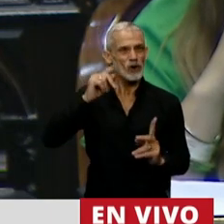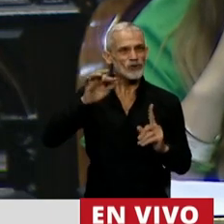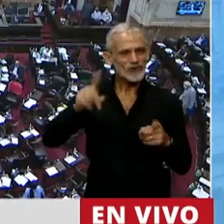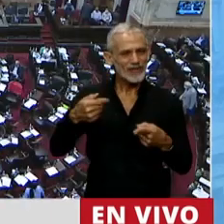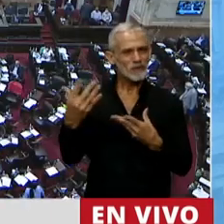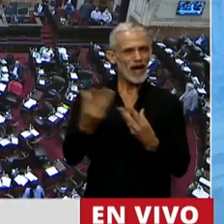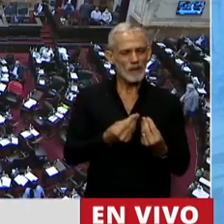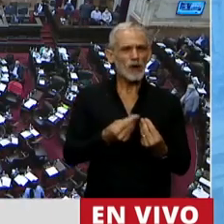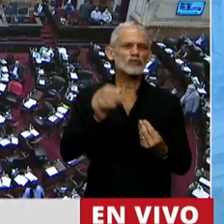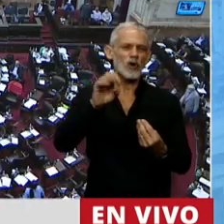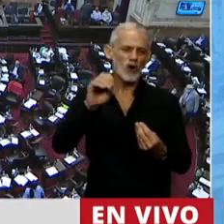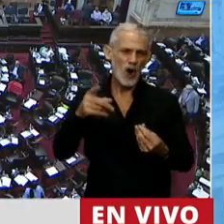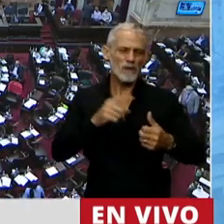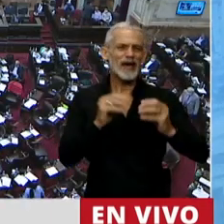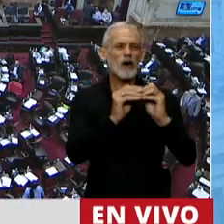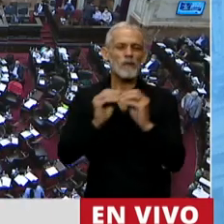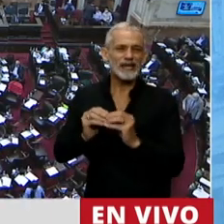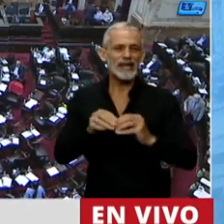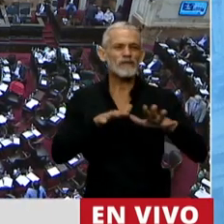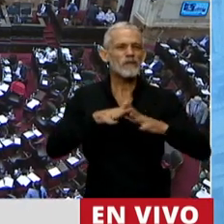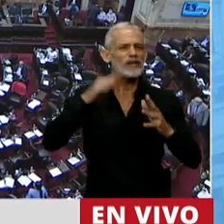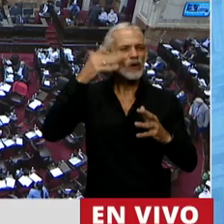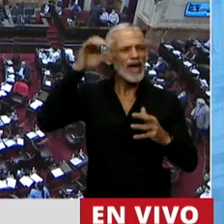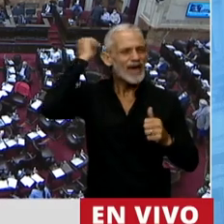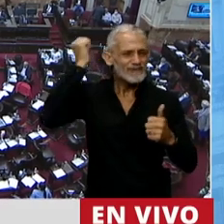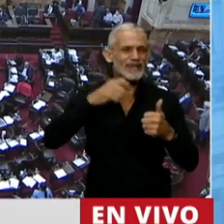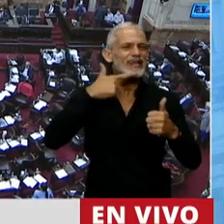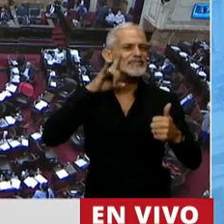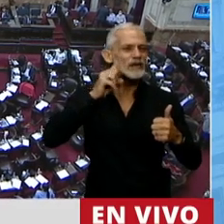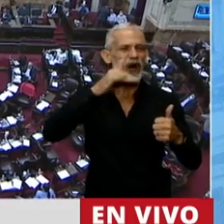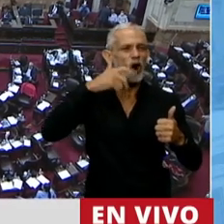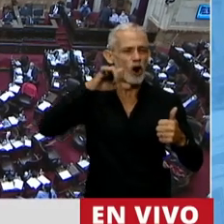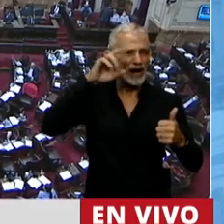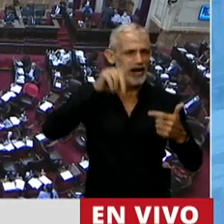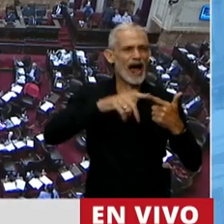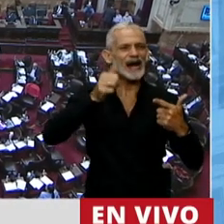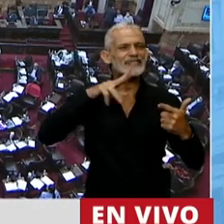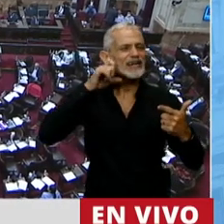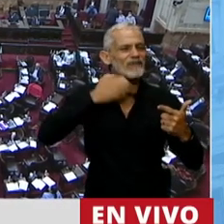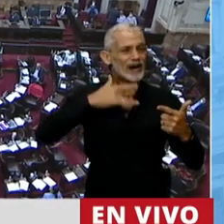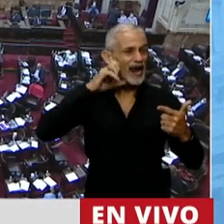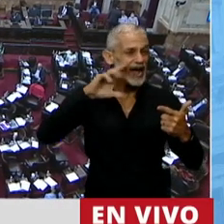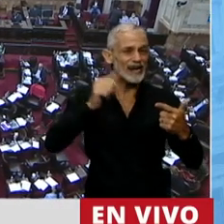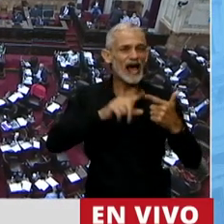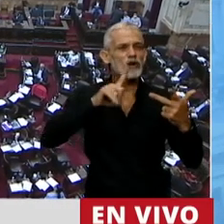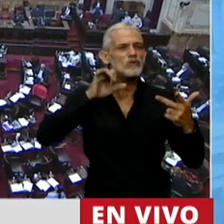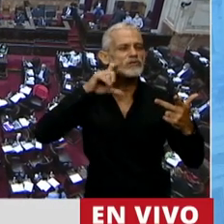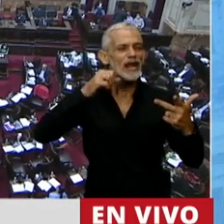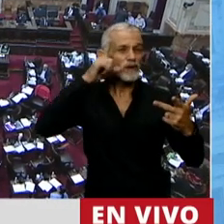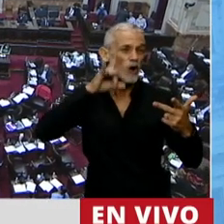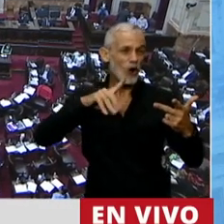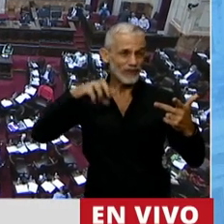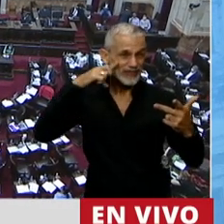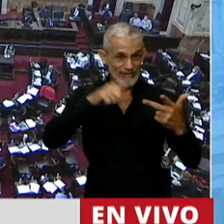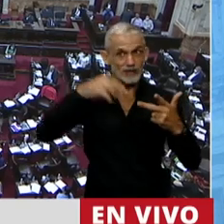Y quiero nombrarlas, mis compañeras del Movimiento Evita, Silvia Orne, Araceli Ferreira, Lucila de Ponti, que hoy